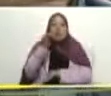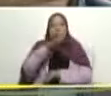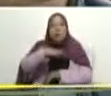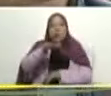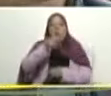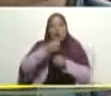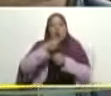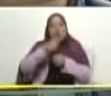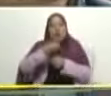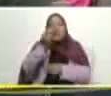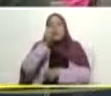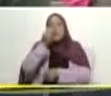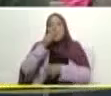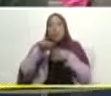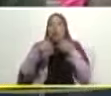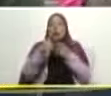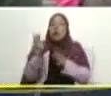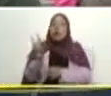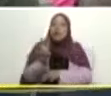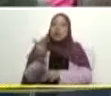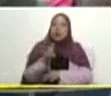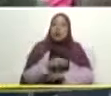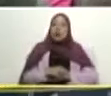abastecimiento de alimentos de venezuela